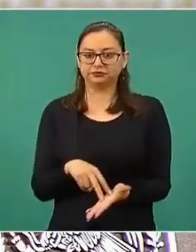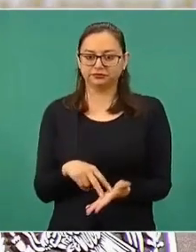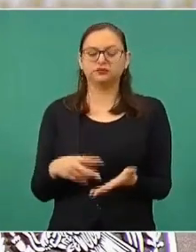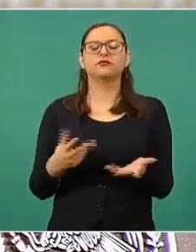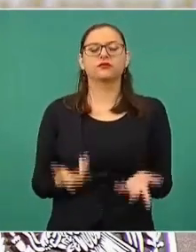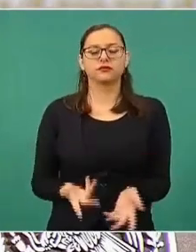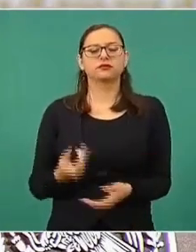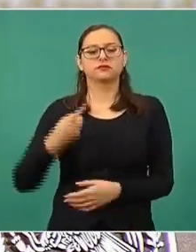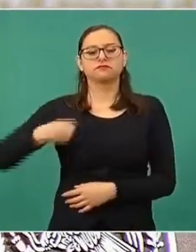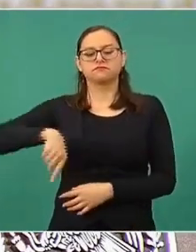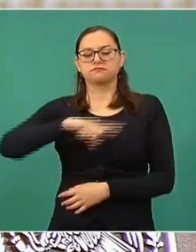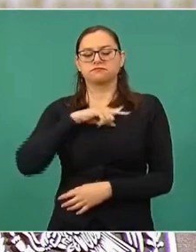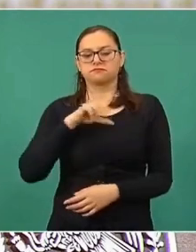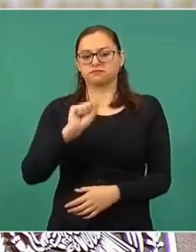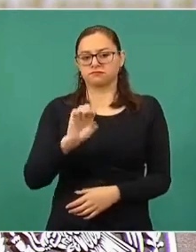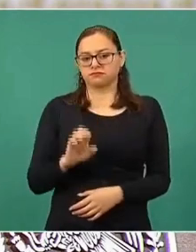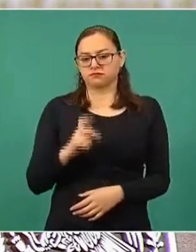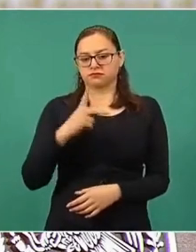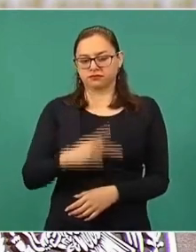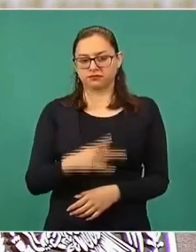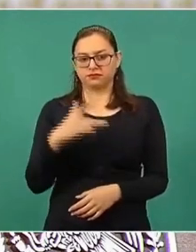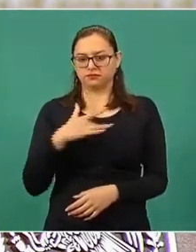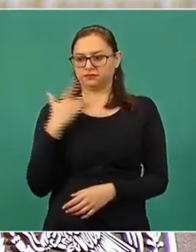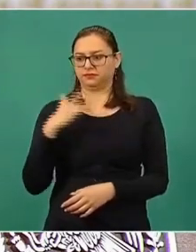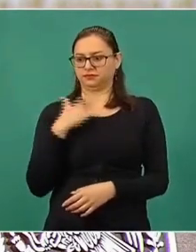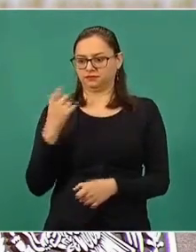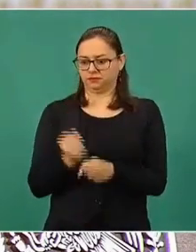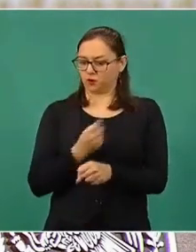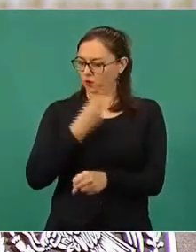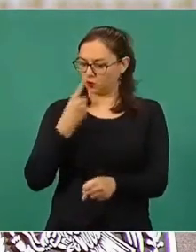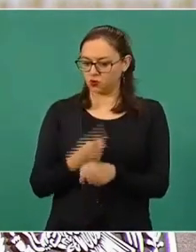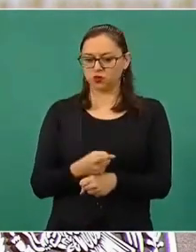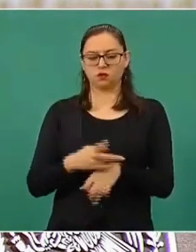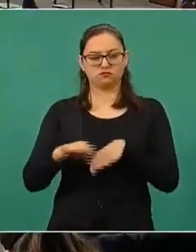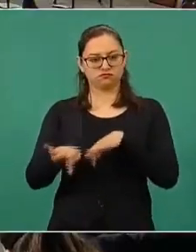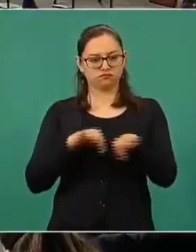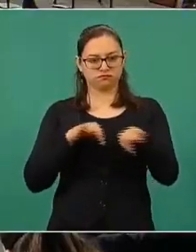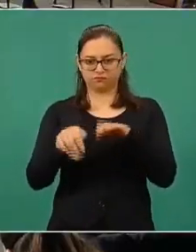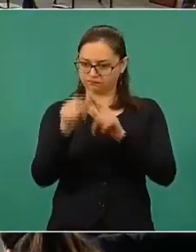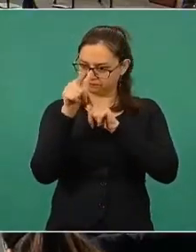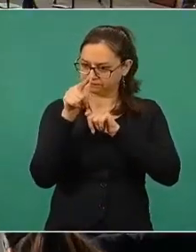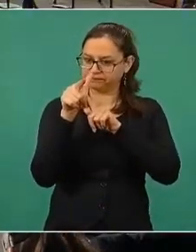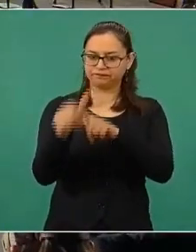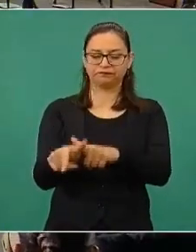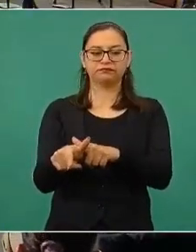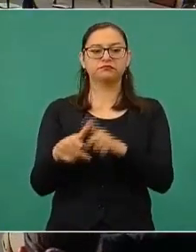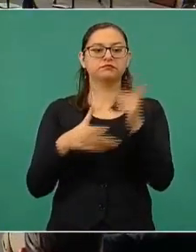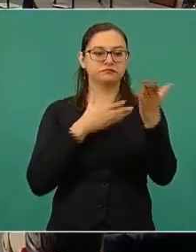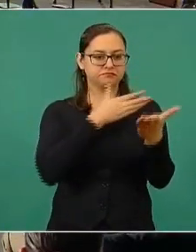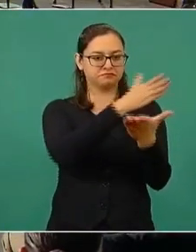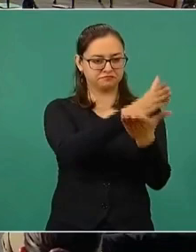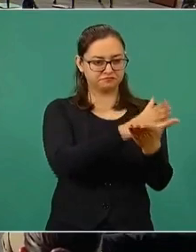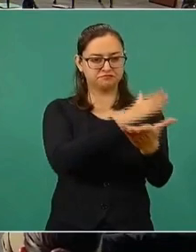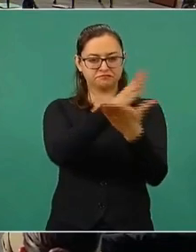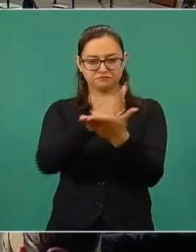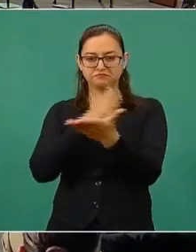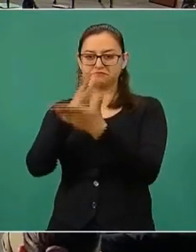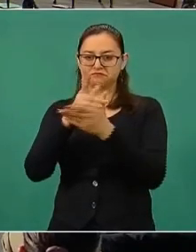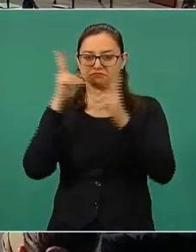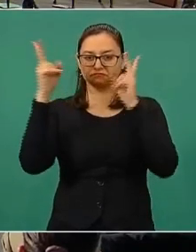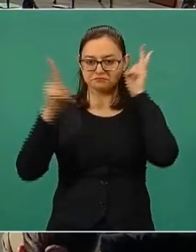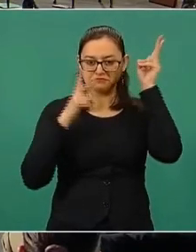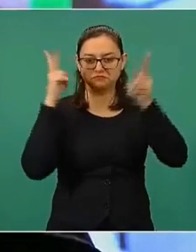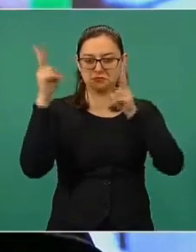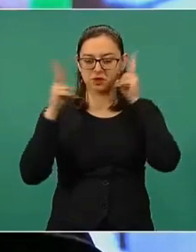nosotros como secretaría nos daremos la oportunidad de seguir trabajando, vamos a visitar precisamente en este periodo, seguiremos